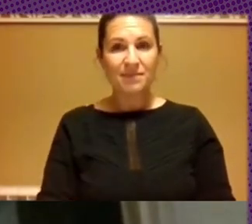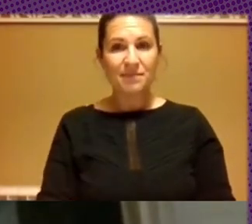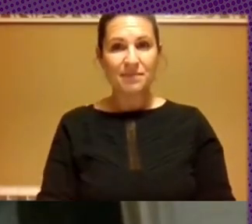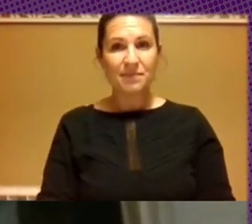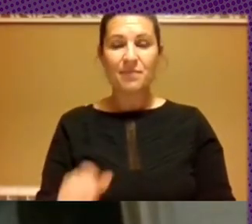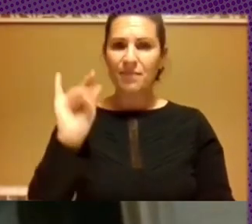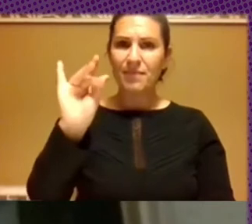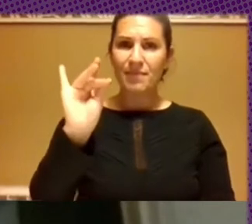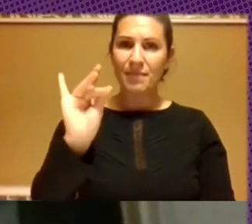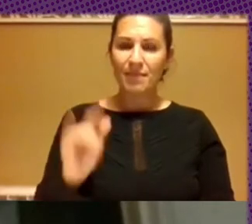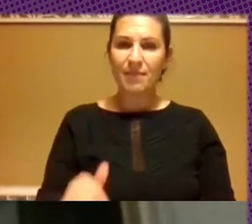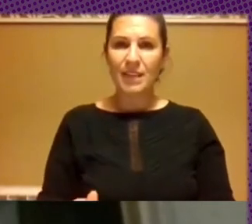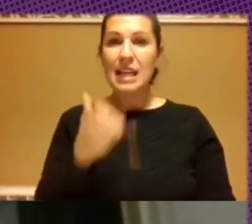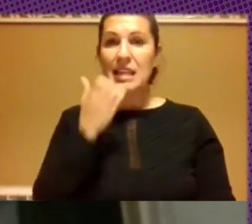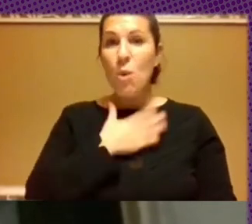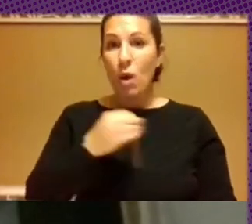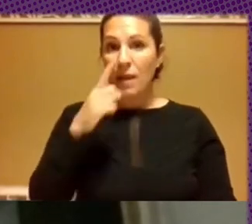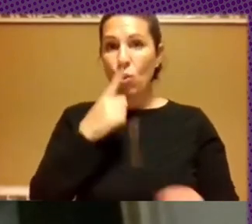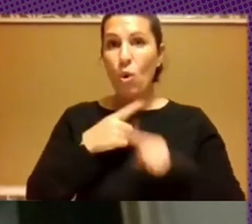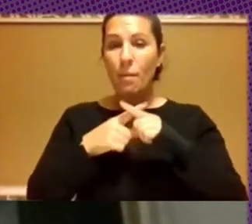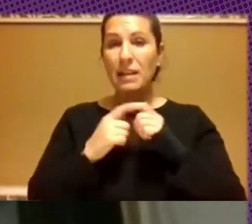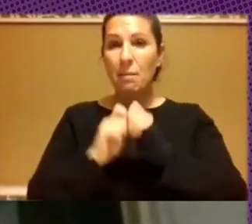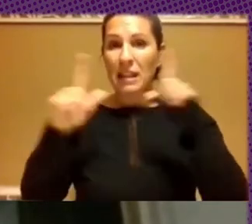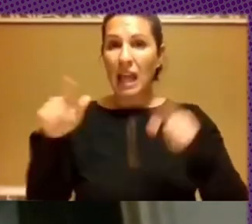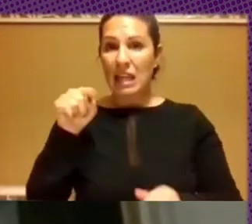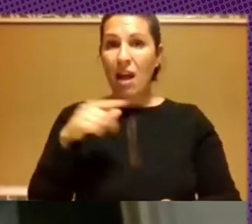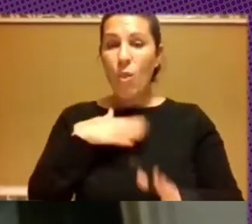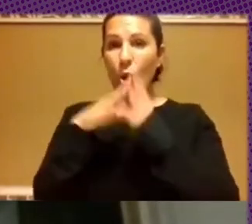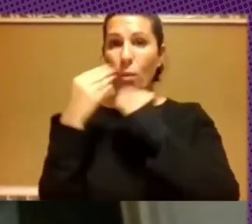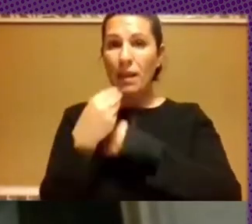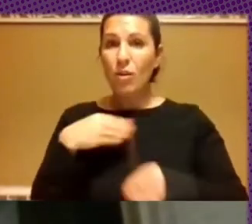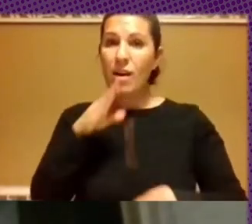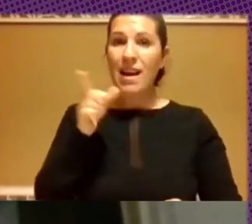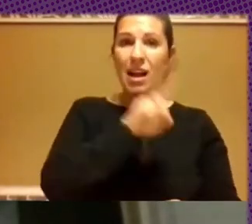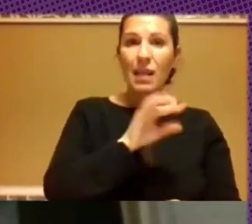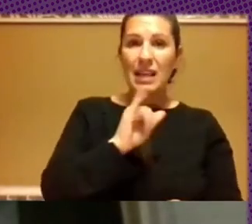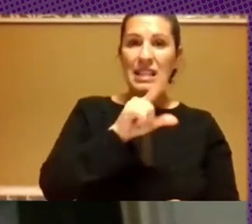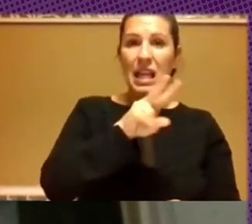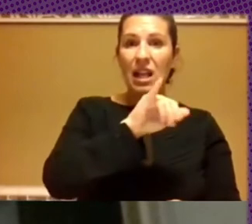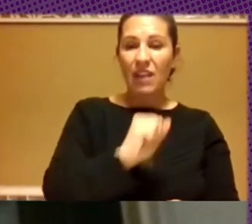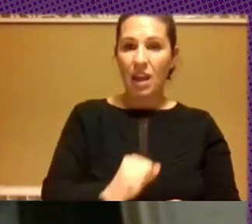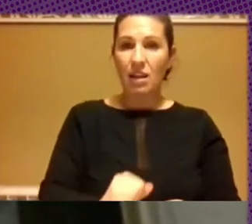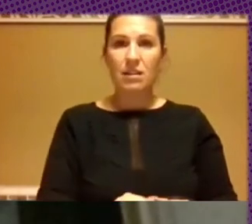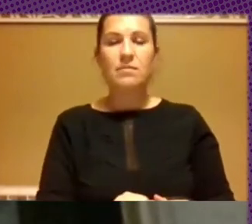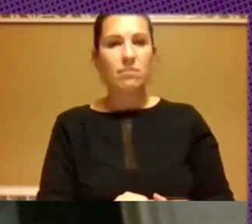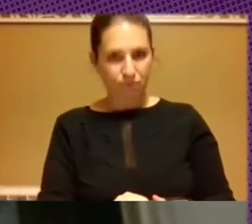Sí, sí, Si puedes, Emiliano, compartir pantalla con el documento de Silvia y yo lo voy a presentar. Claro.